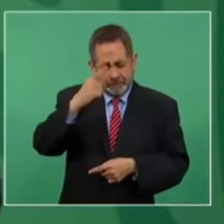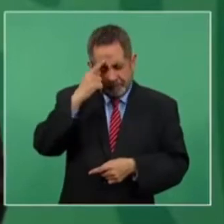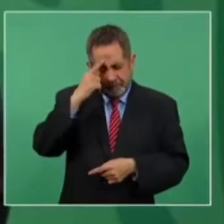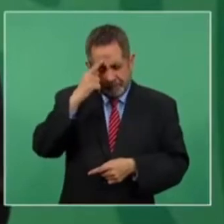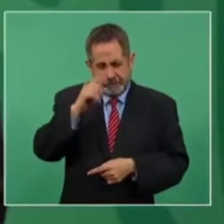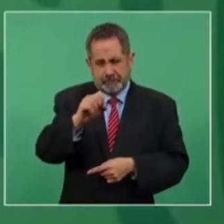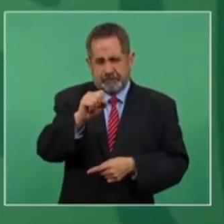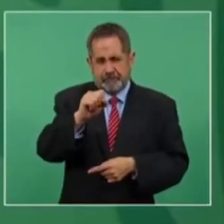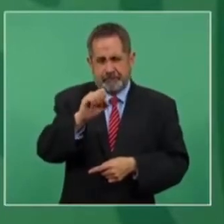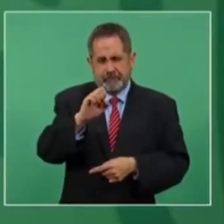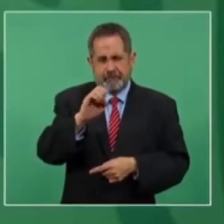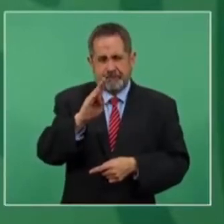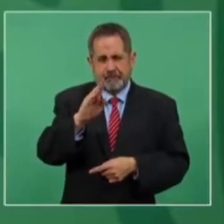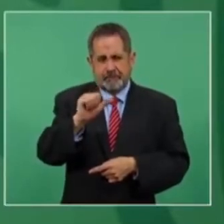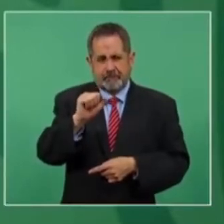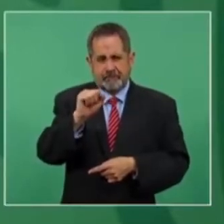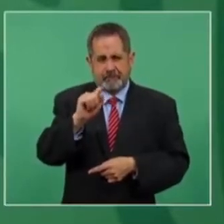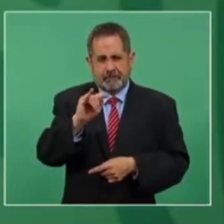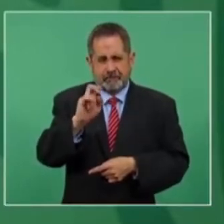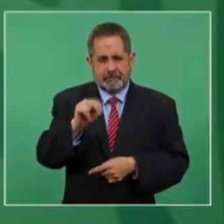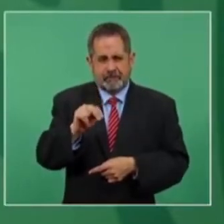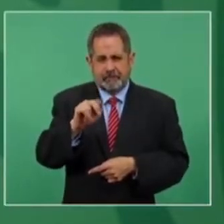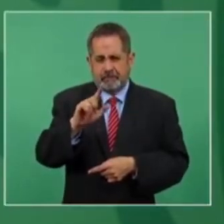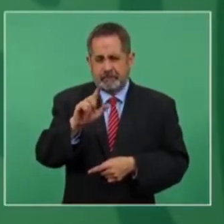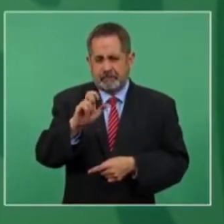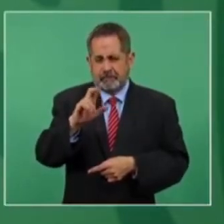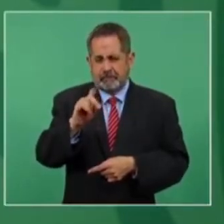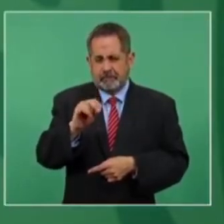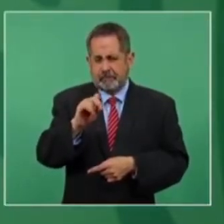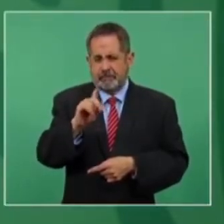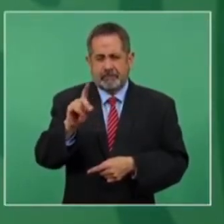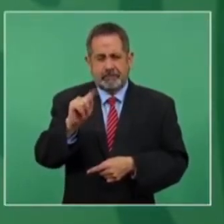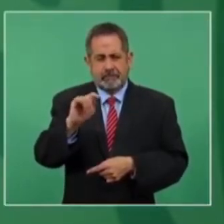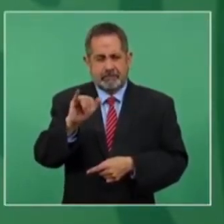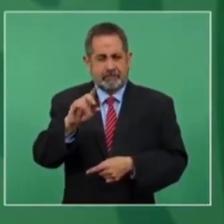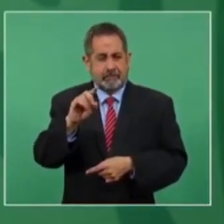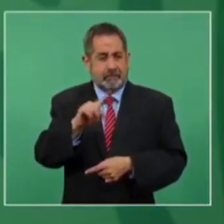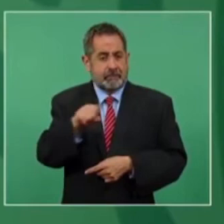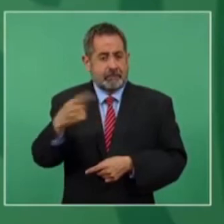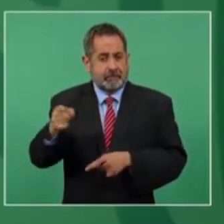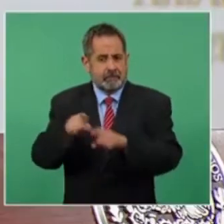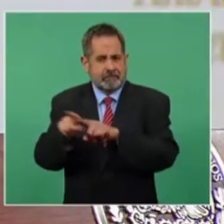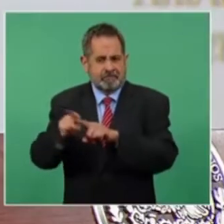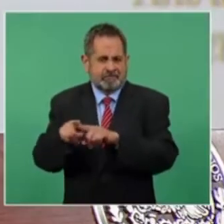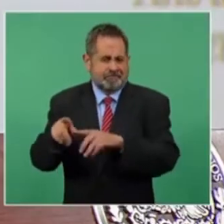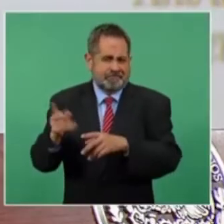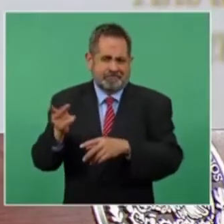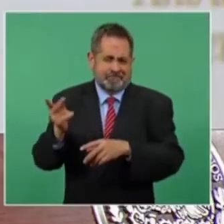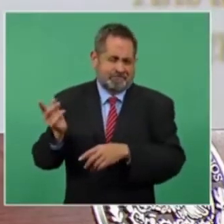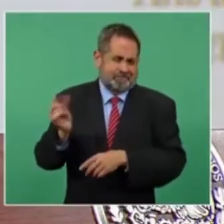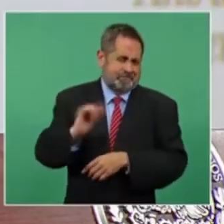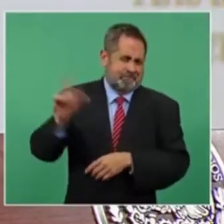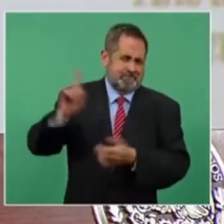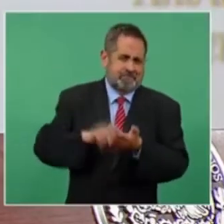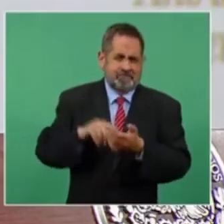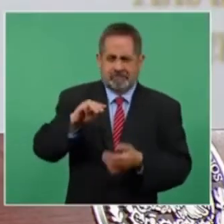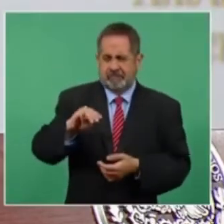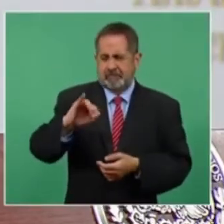Sebastián Lerdo de Tejada, su hermano que era de primera Miguel